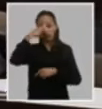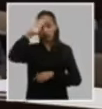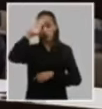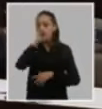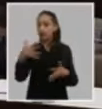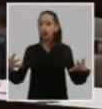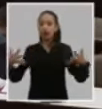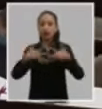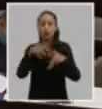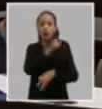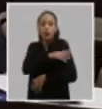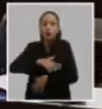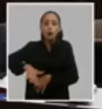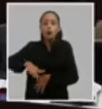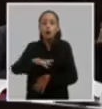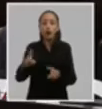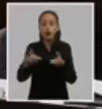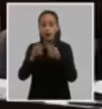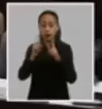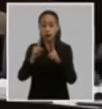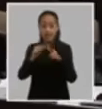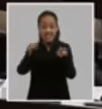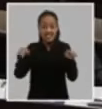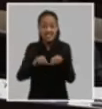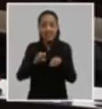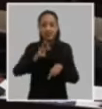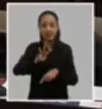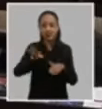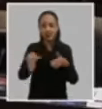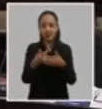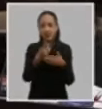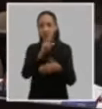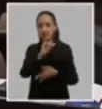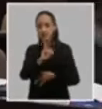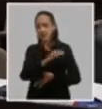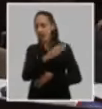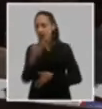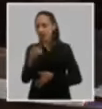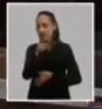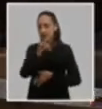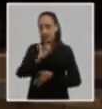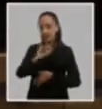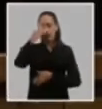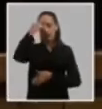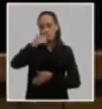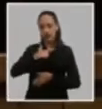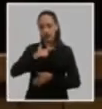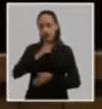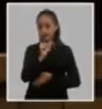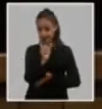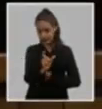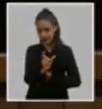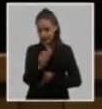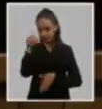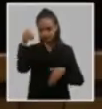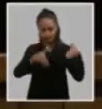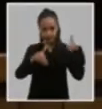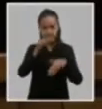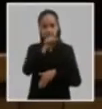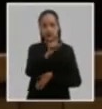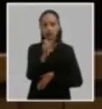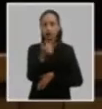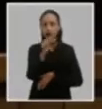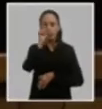masas se exionó en la sala 3 los días 16 y 17 de abril participaron participaron